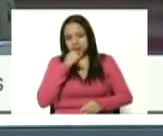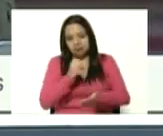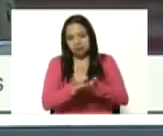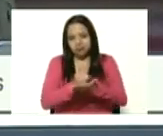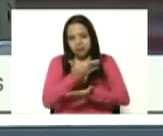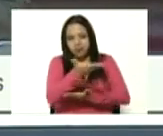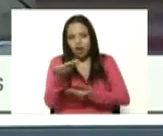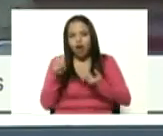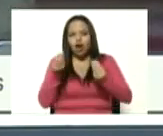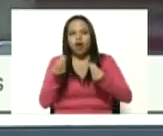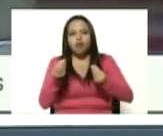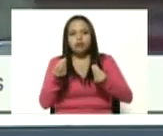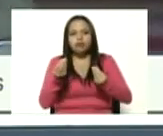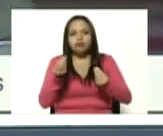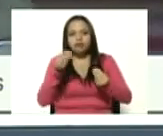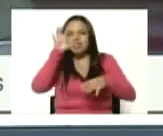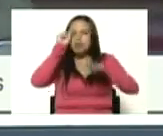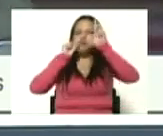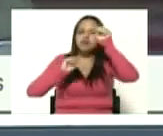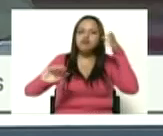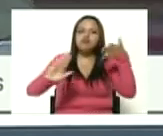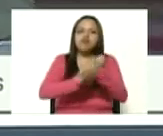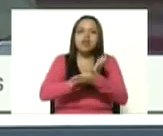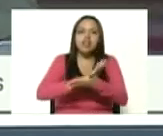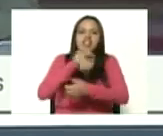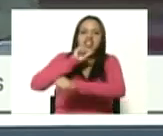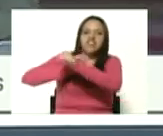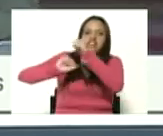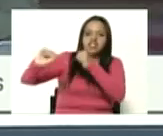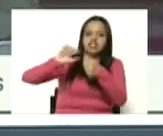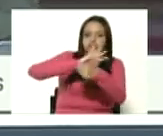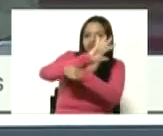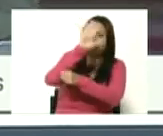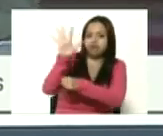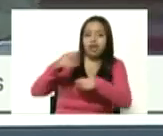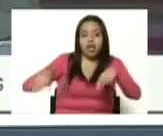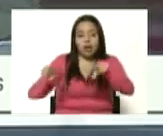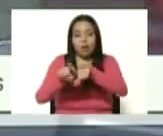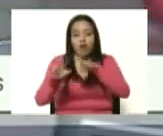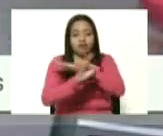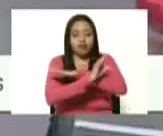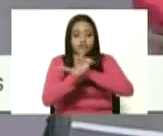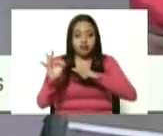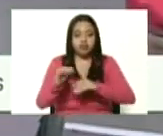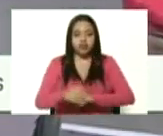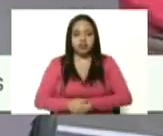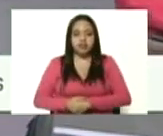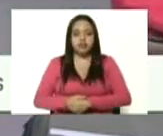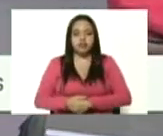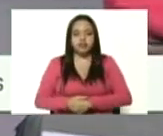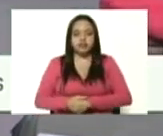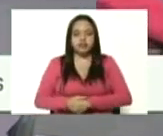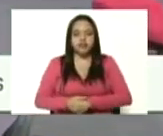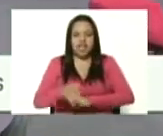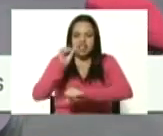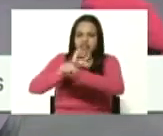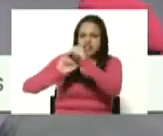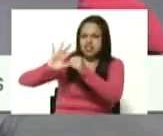cómo se siembra la defensa antiaérea y así en toda la frontera la defensa antiaérea para